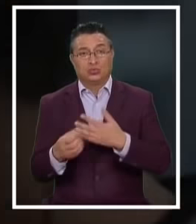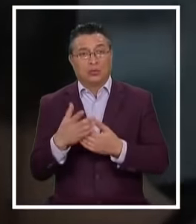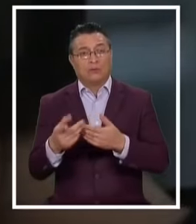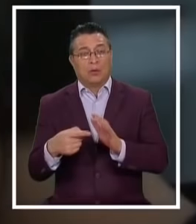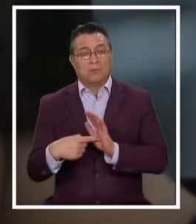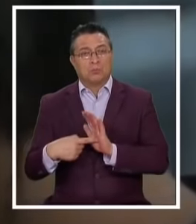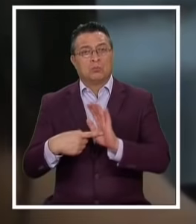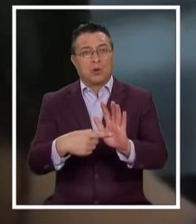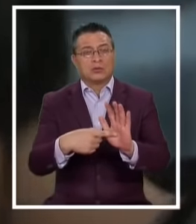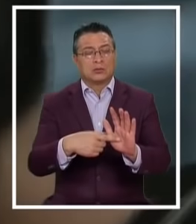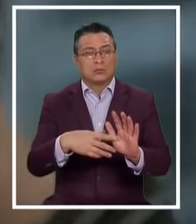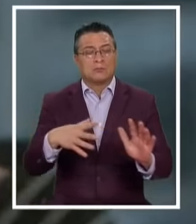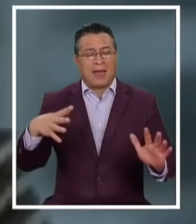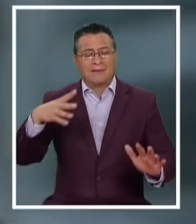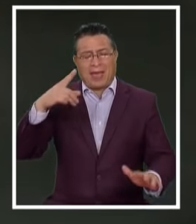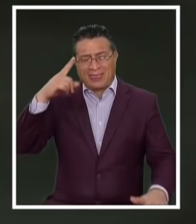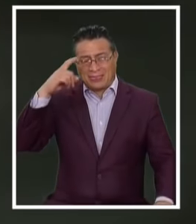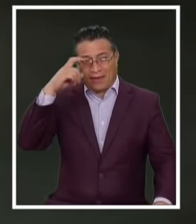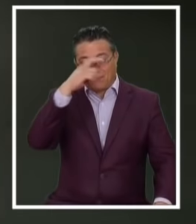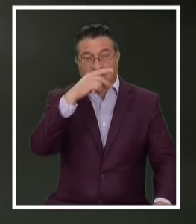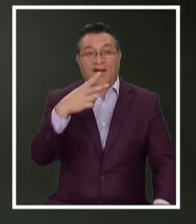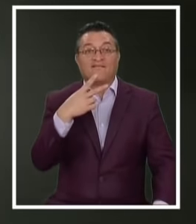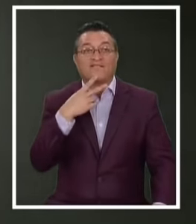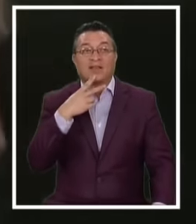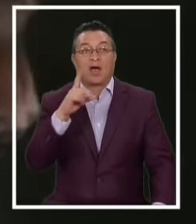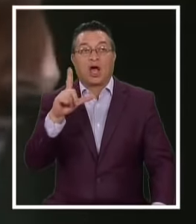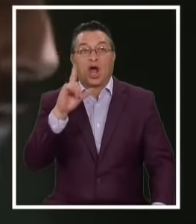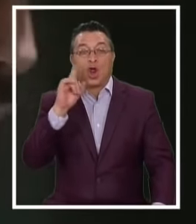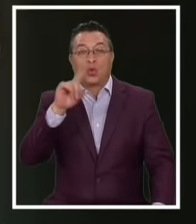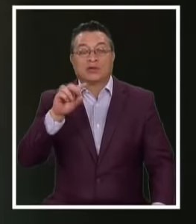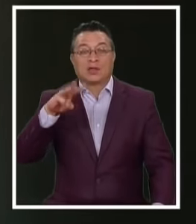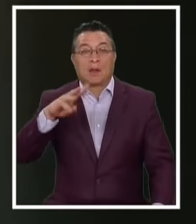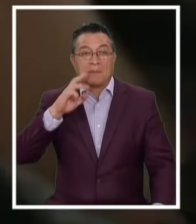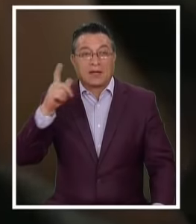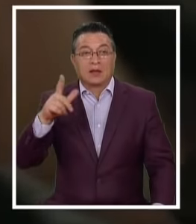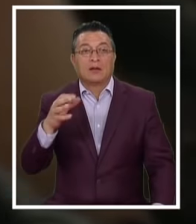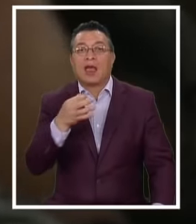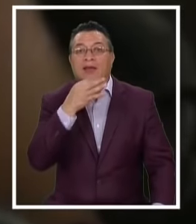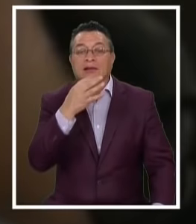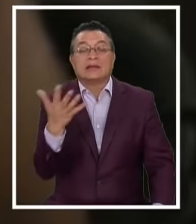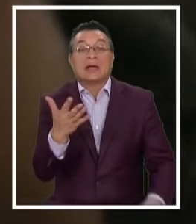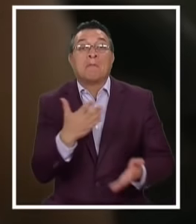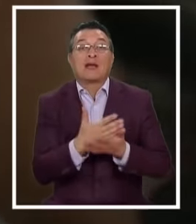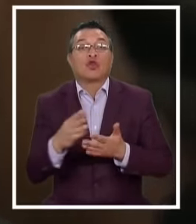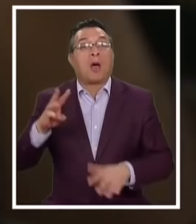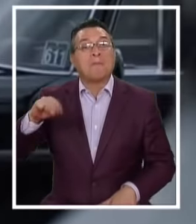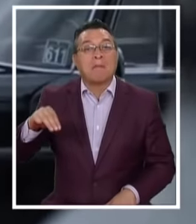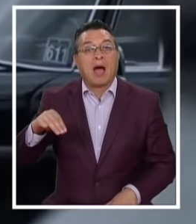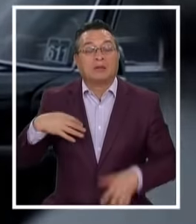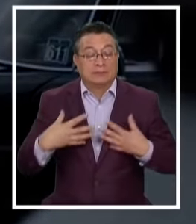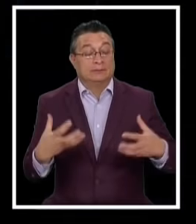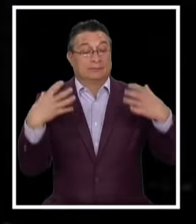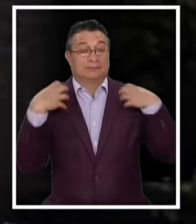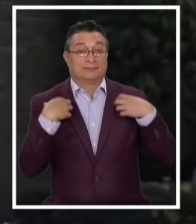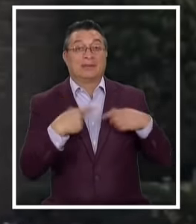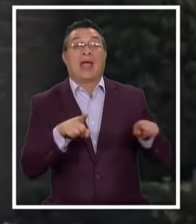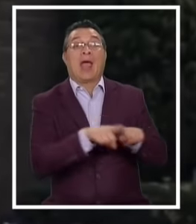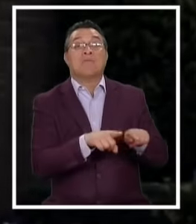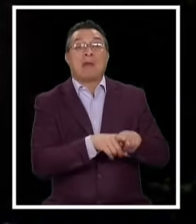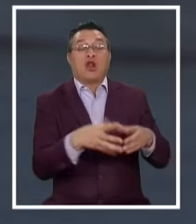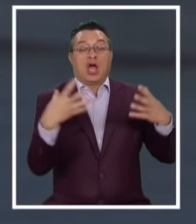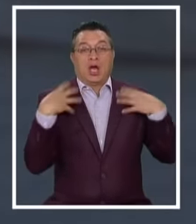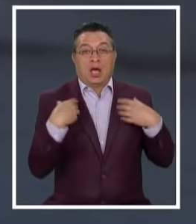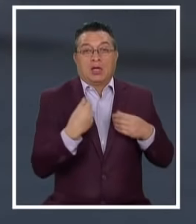Una de las etapas Más difíciles De la vida De Luis Miguel Descifrar Qué ocurrió Con su madre Hacerse cargo De sus hermanos Alejandro y Sergio